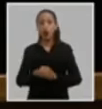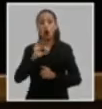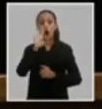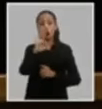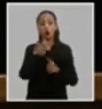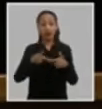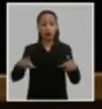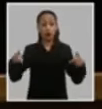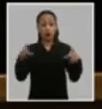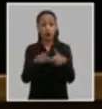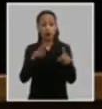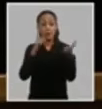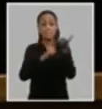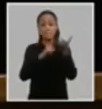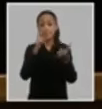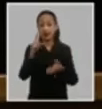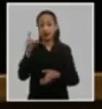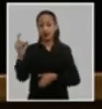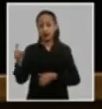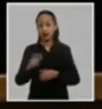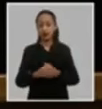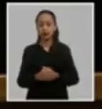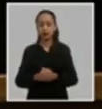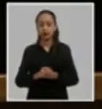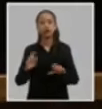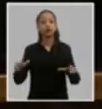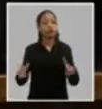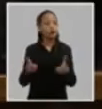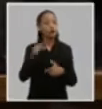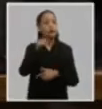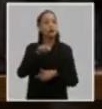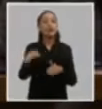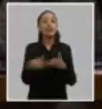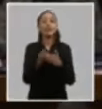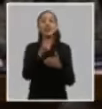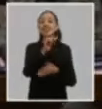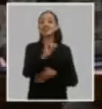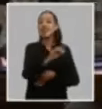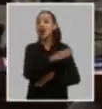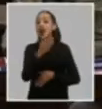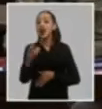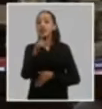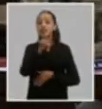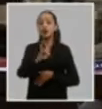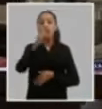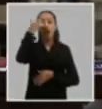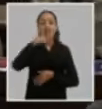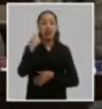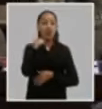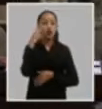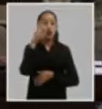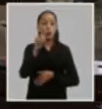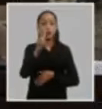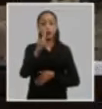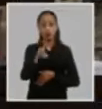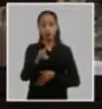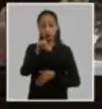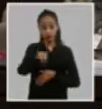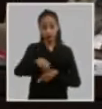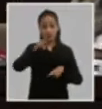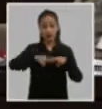octavo congreso del partido comunista de Cuba celebrado entre los días dieciséis al diecinueve de abril de dos mil veintiuno en la Habana